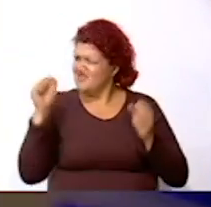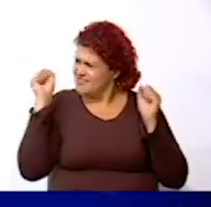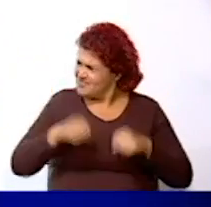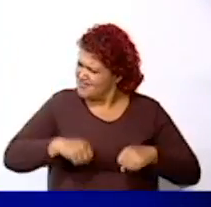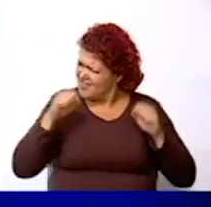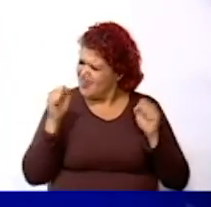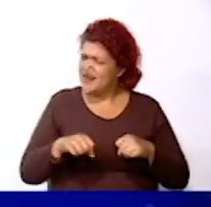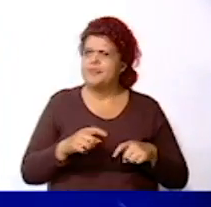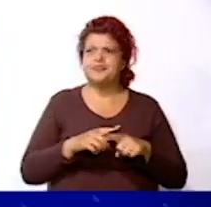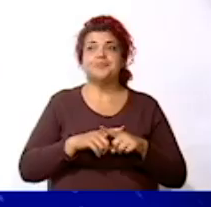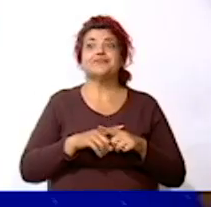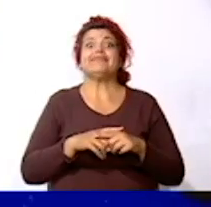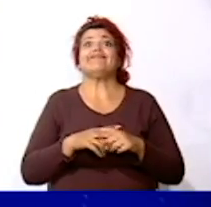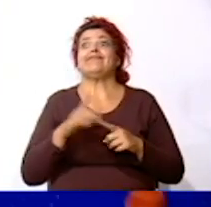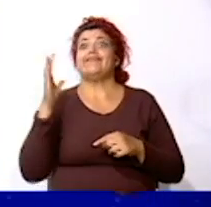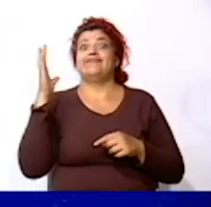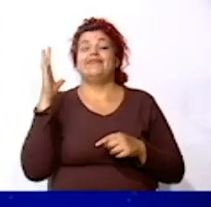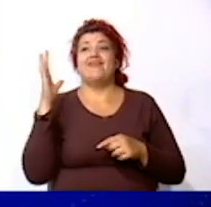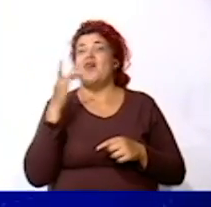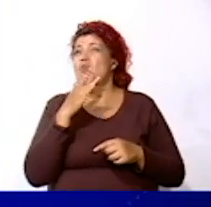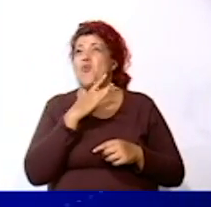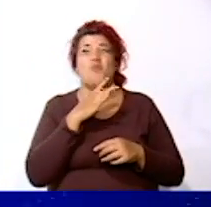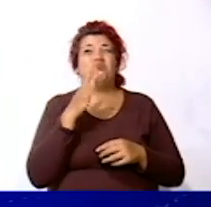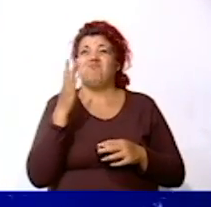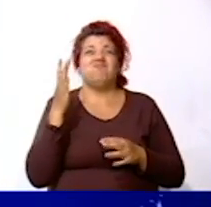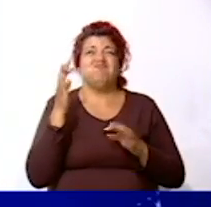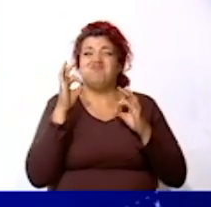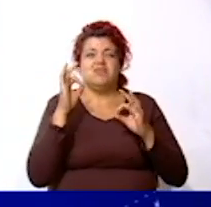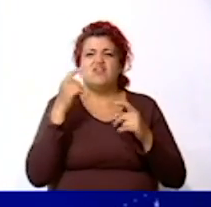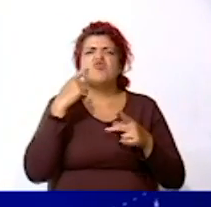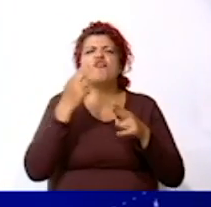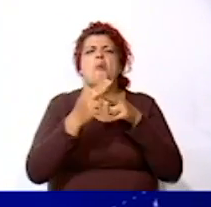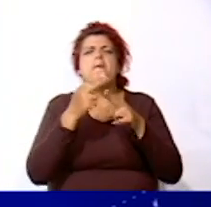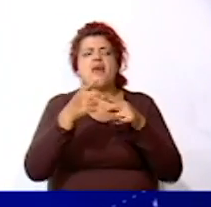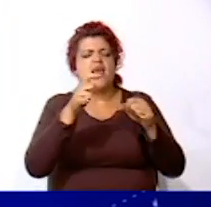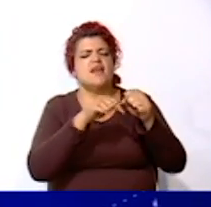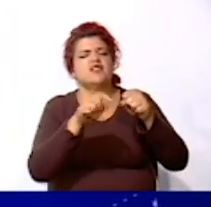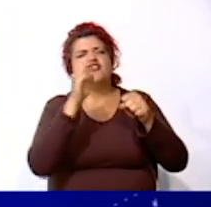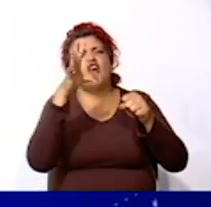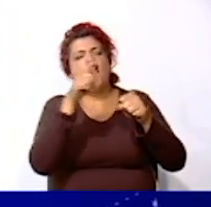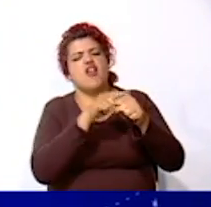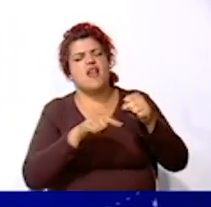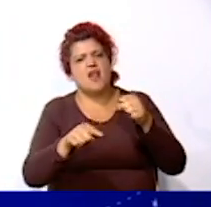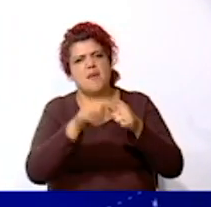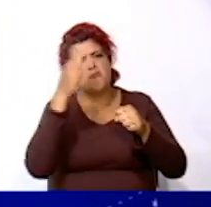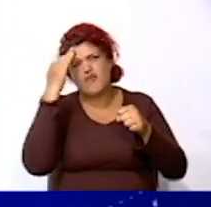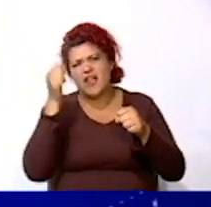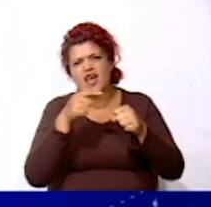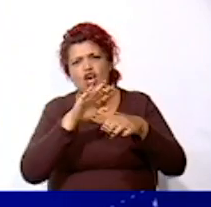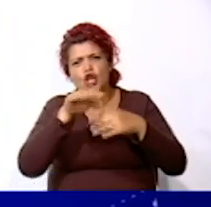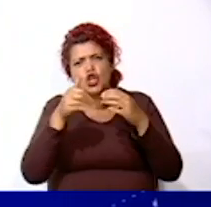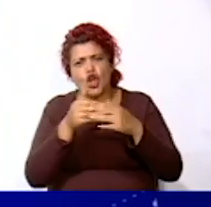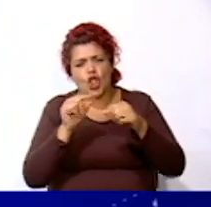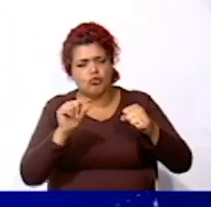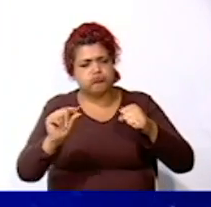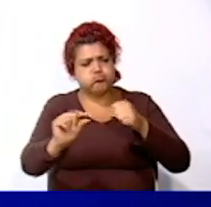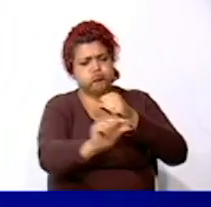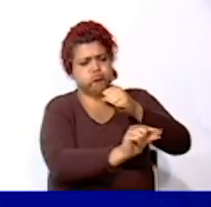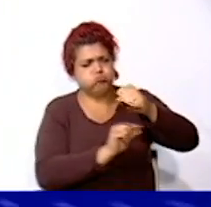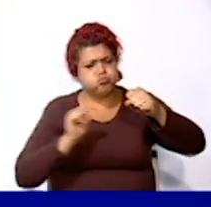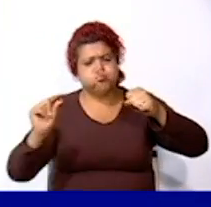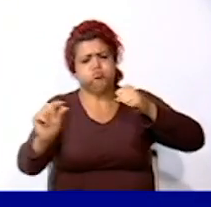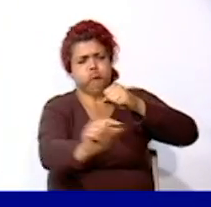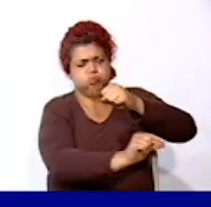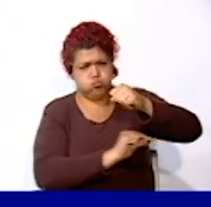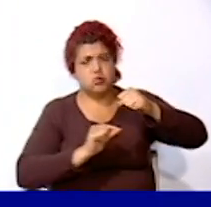que... El sistema solar se llama así Porque todos los planetas giran en torno al sol Y la Tierra